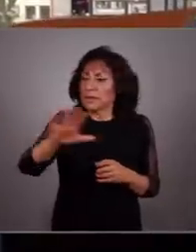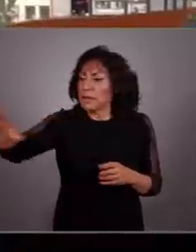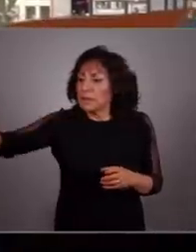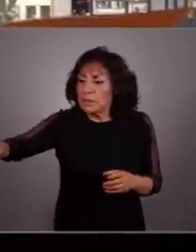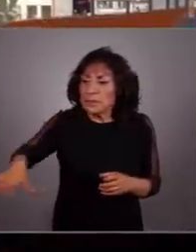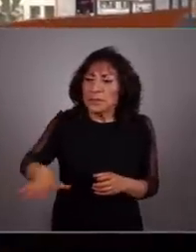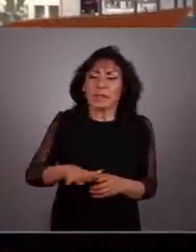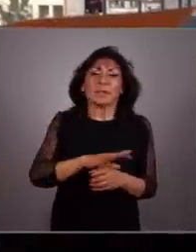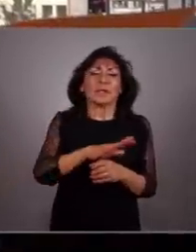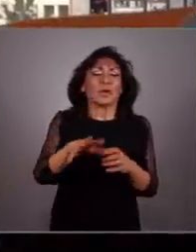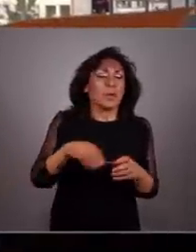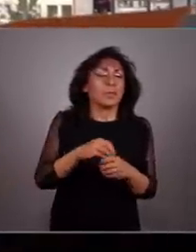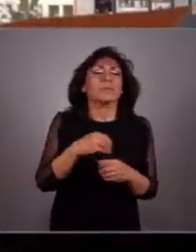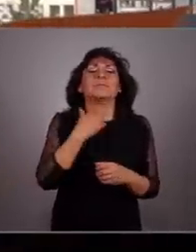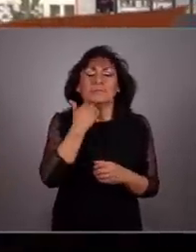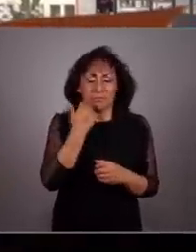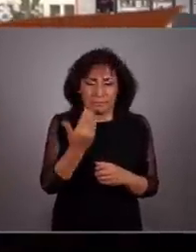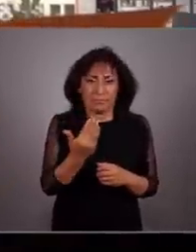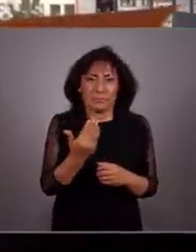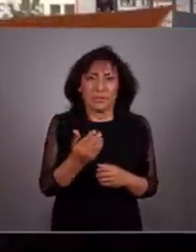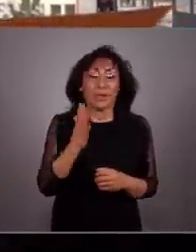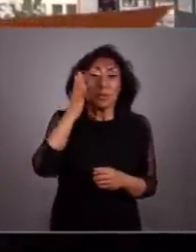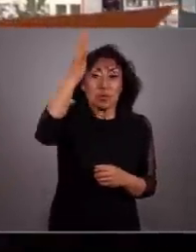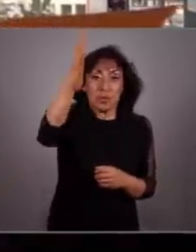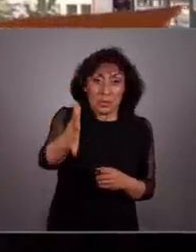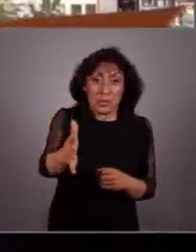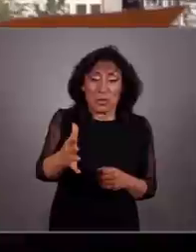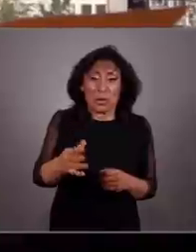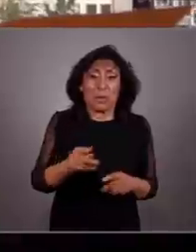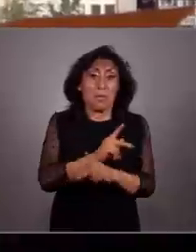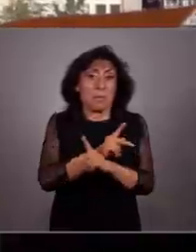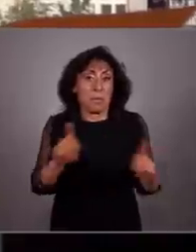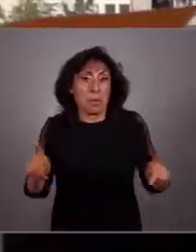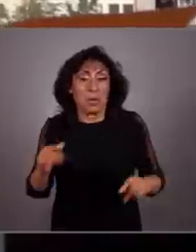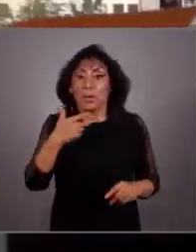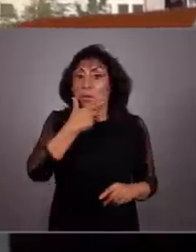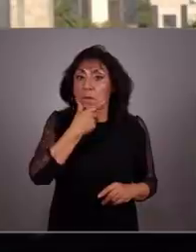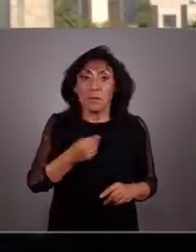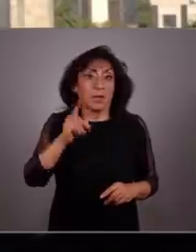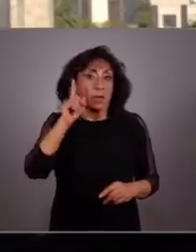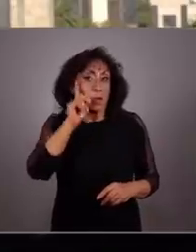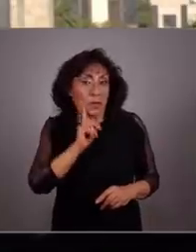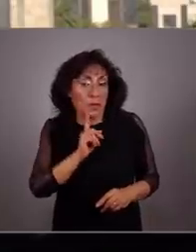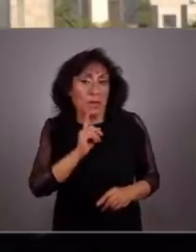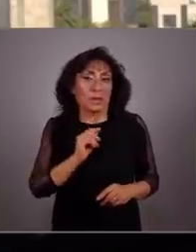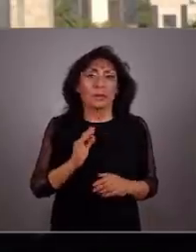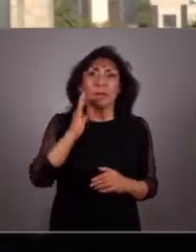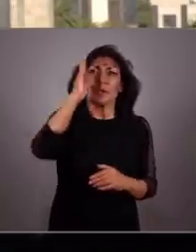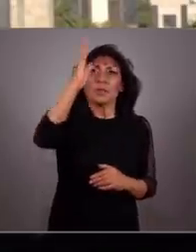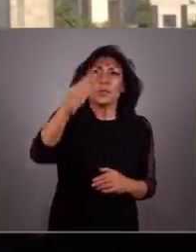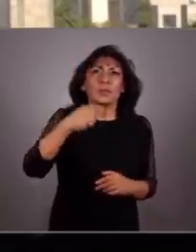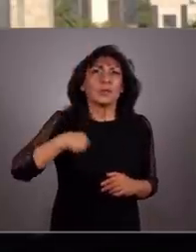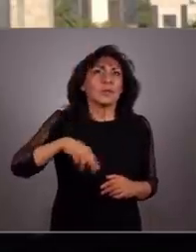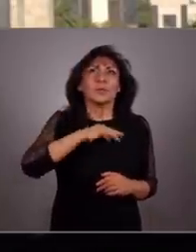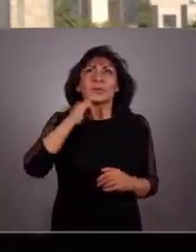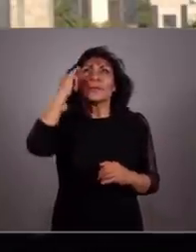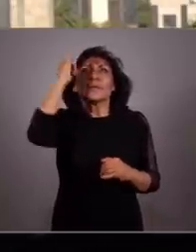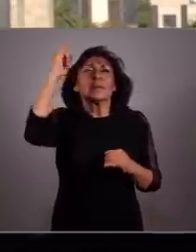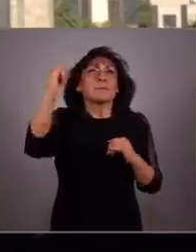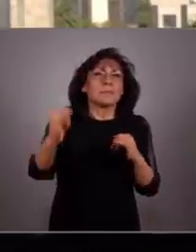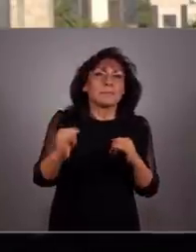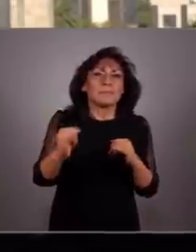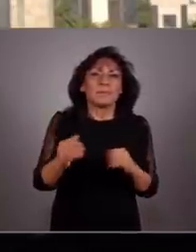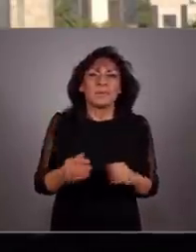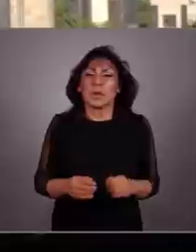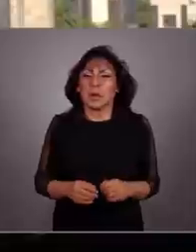El futuro de México será para todas y todos o no será. En el futuro que imaginamos para México